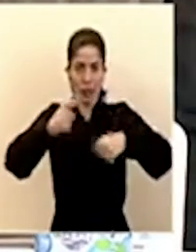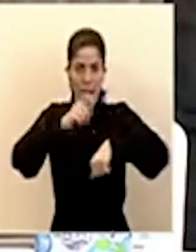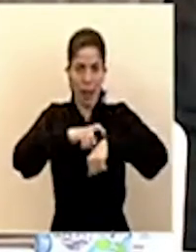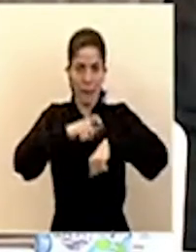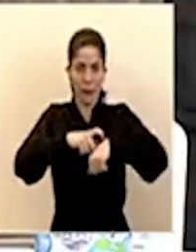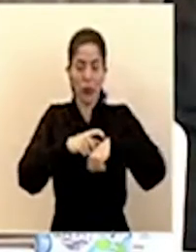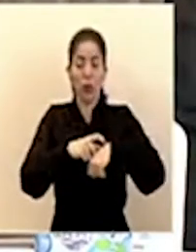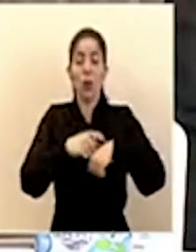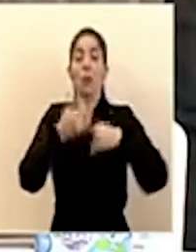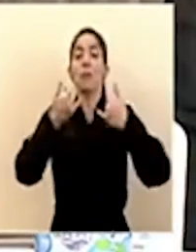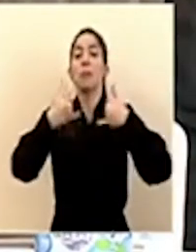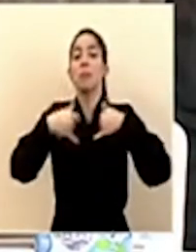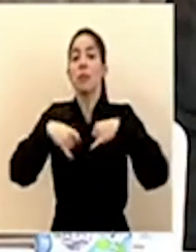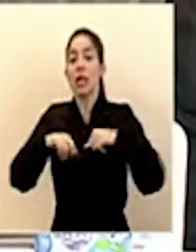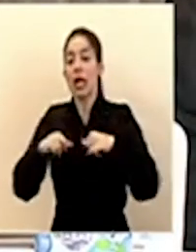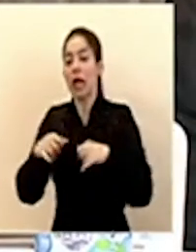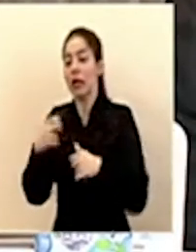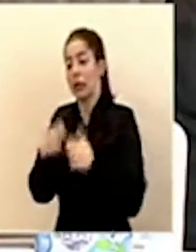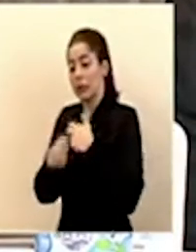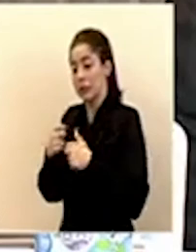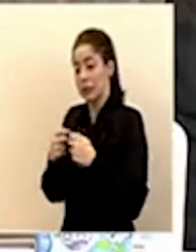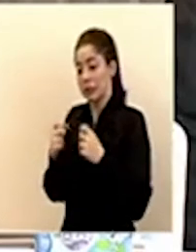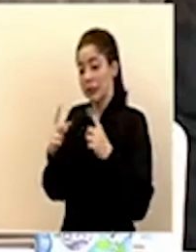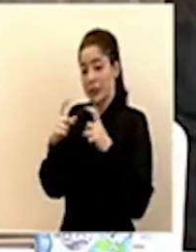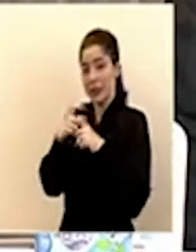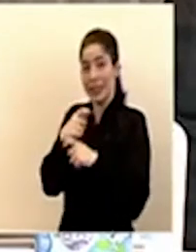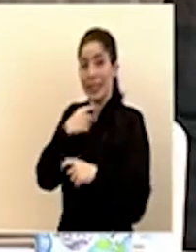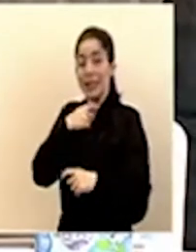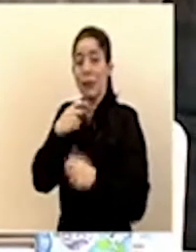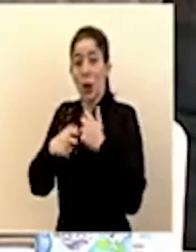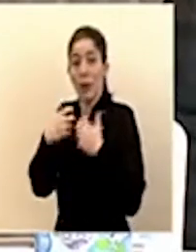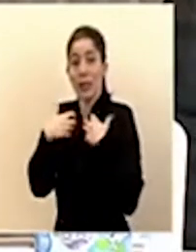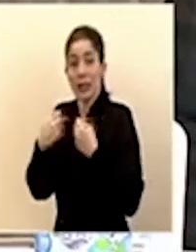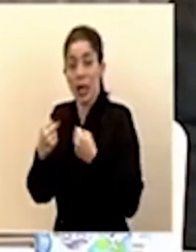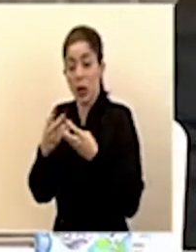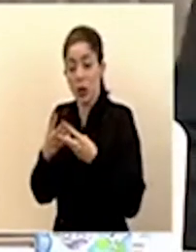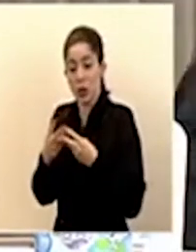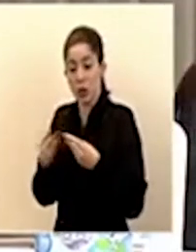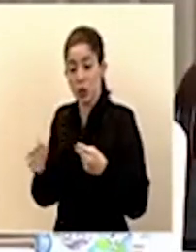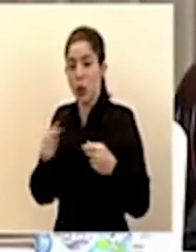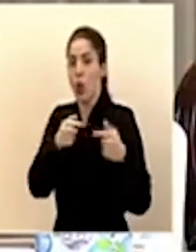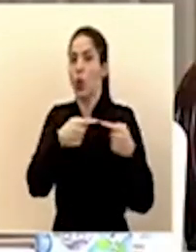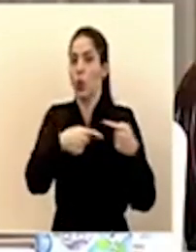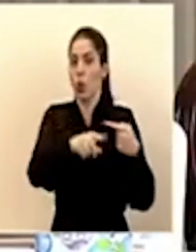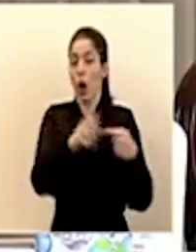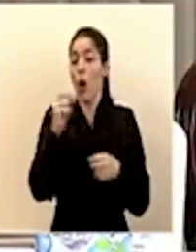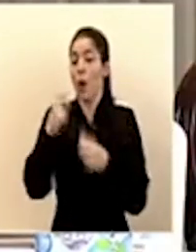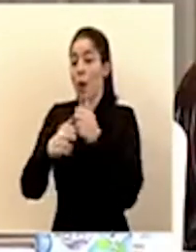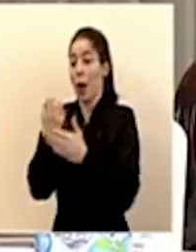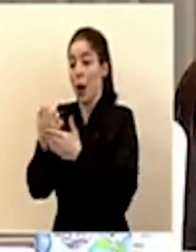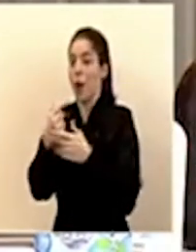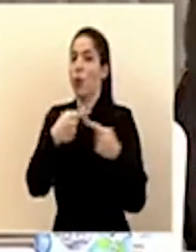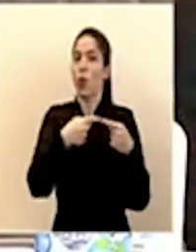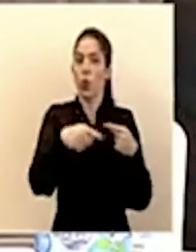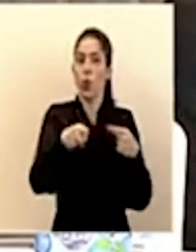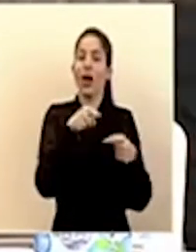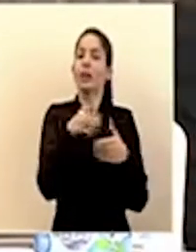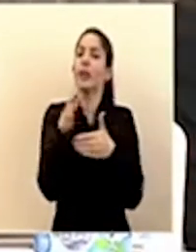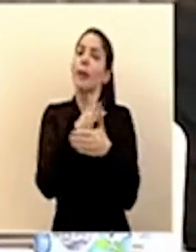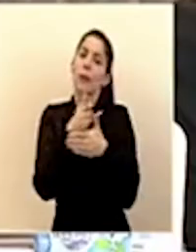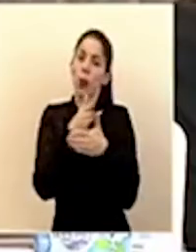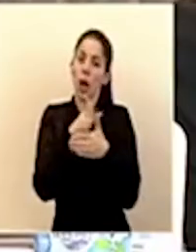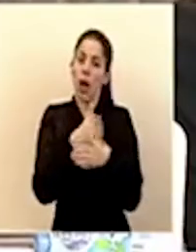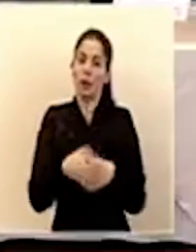mientras se soluciona la crisis de salud y, por tanto, la crisis económica. Es transitorio.